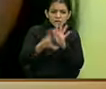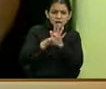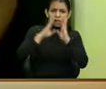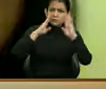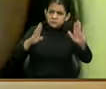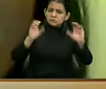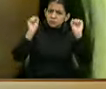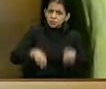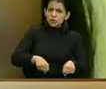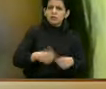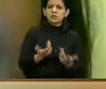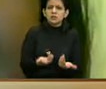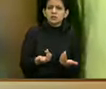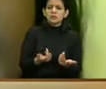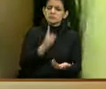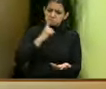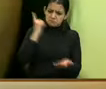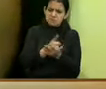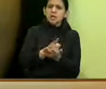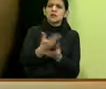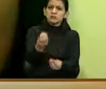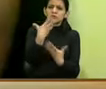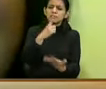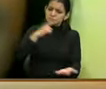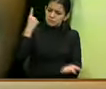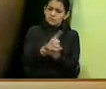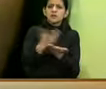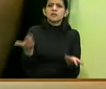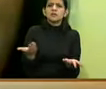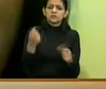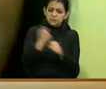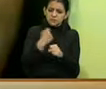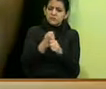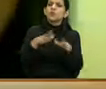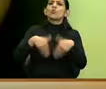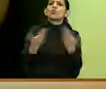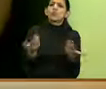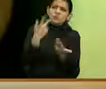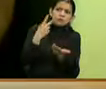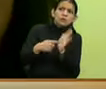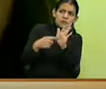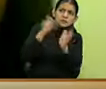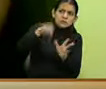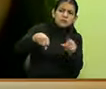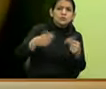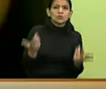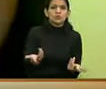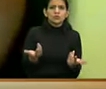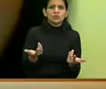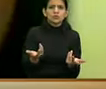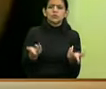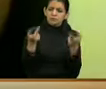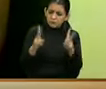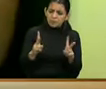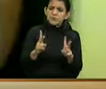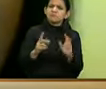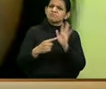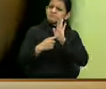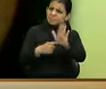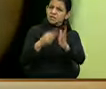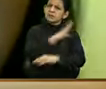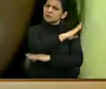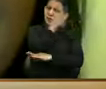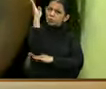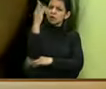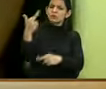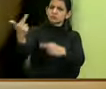públicas, encontrémonos con la verdad, encontrémonos con el trabajo, encontrémonos con una forma limpia, honesta,